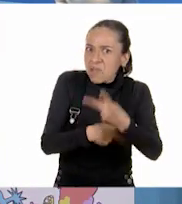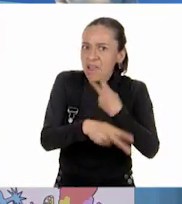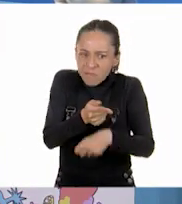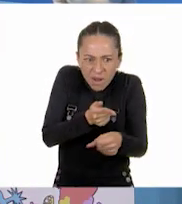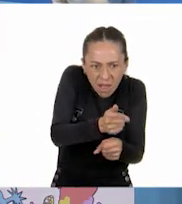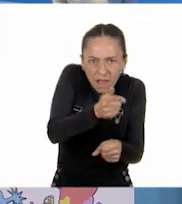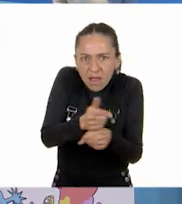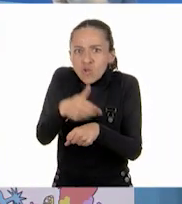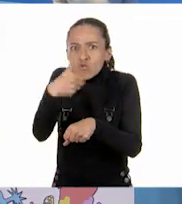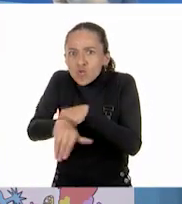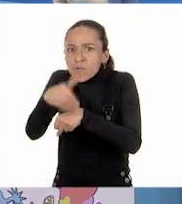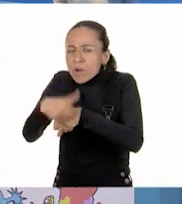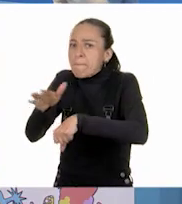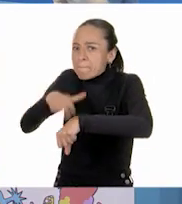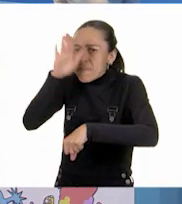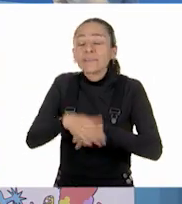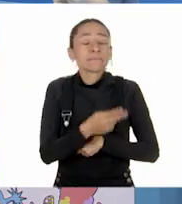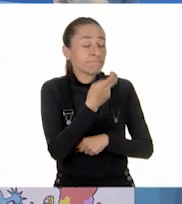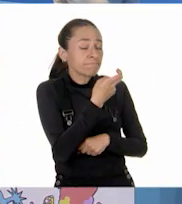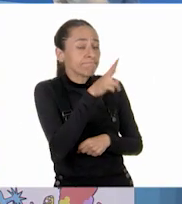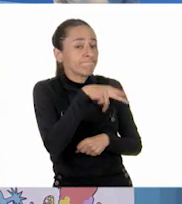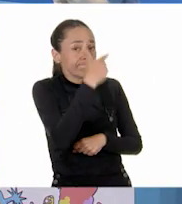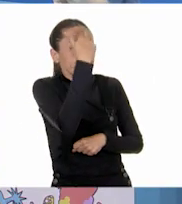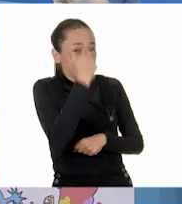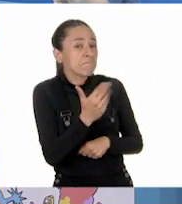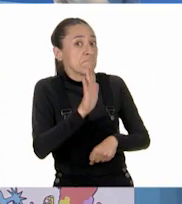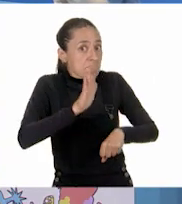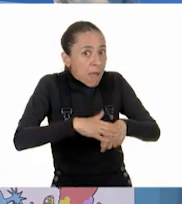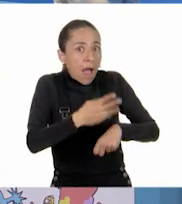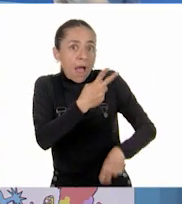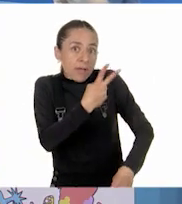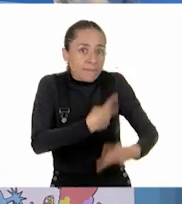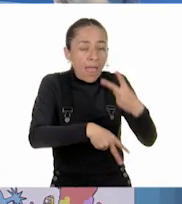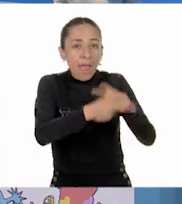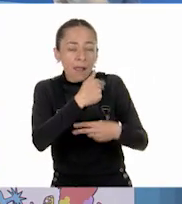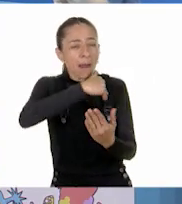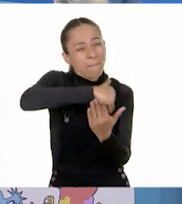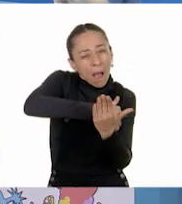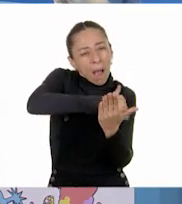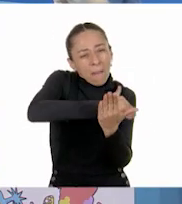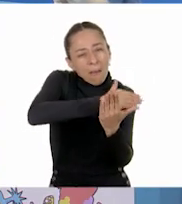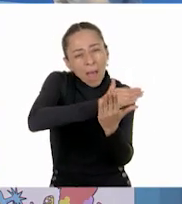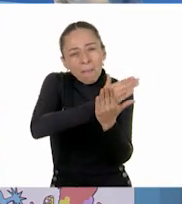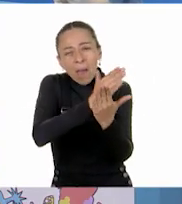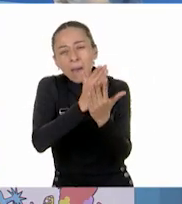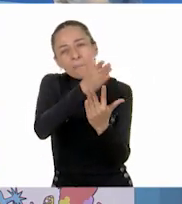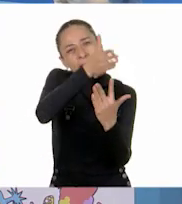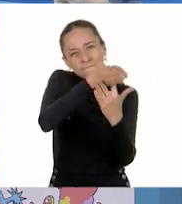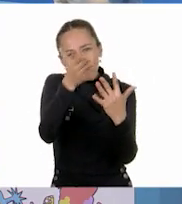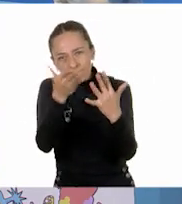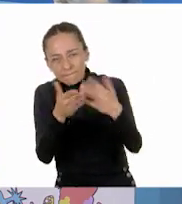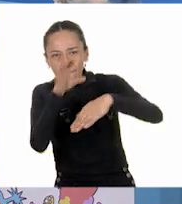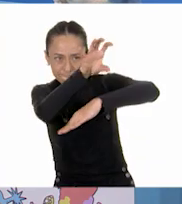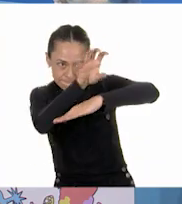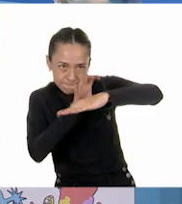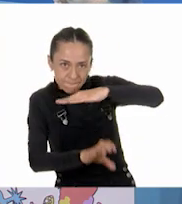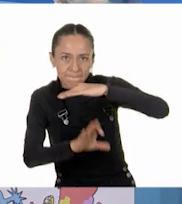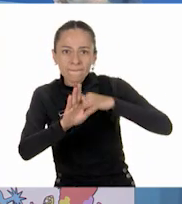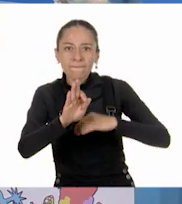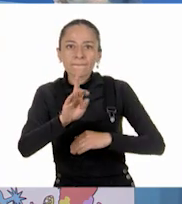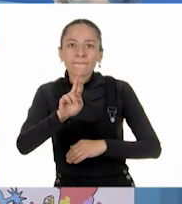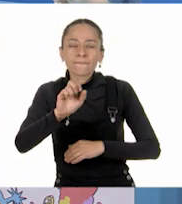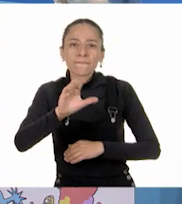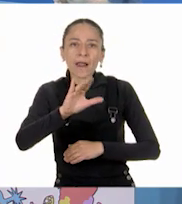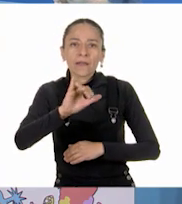vamos a encontrar muchas más fracciones que de momento parece que no están, pero que podemos descubrirlas.